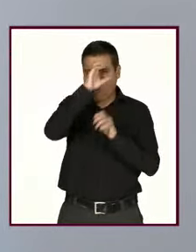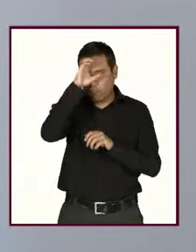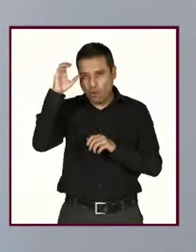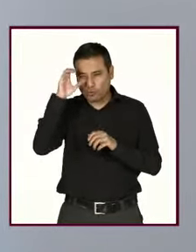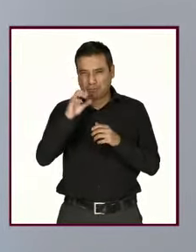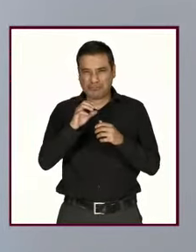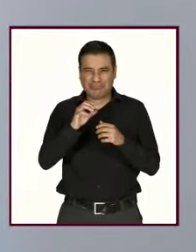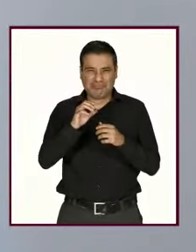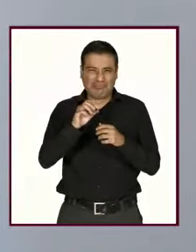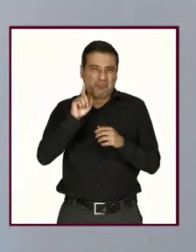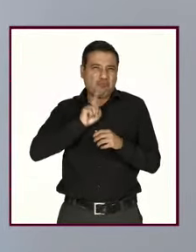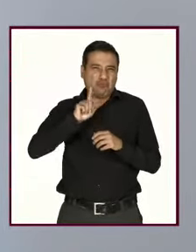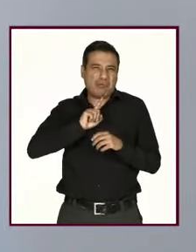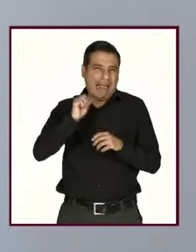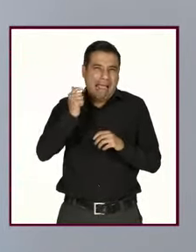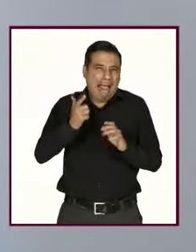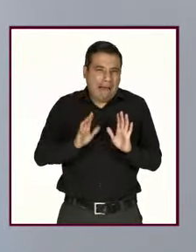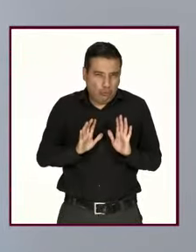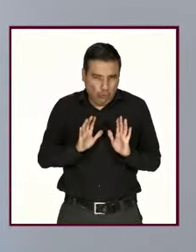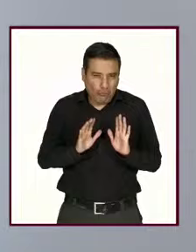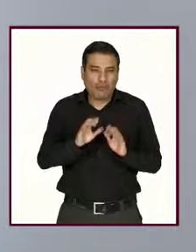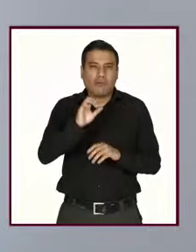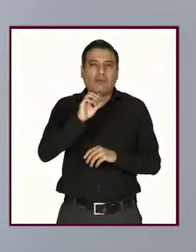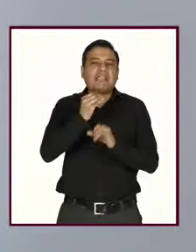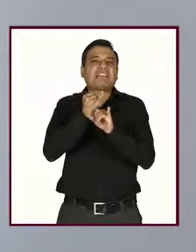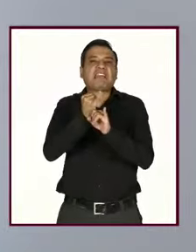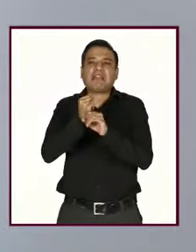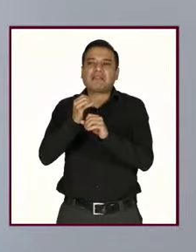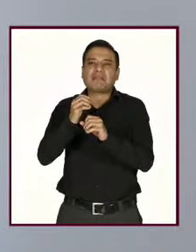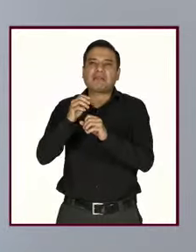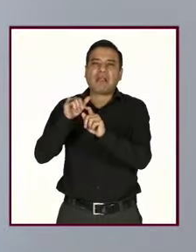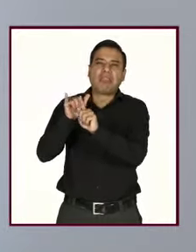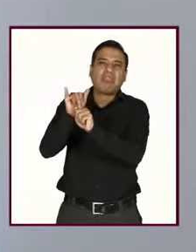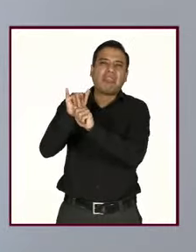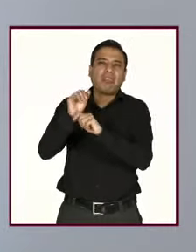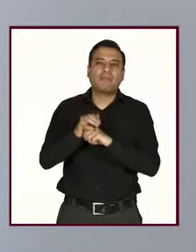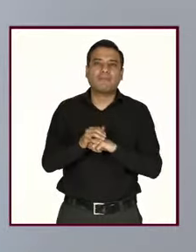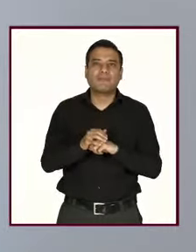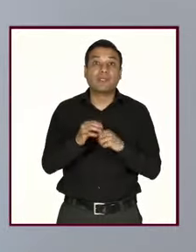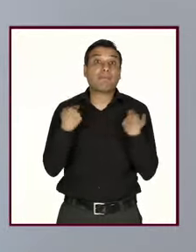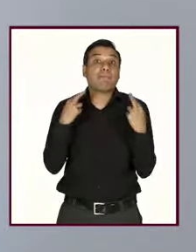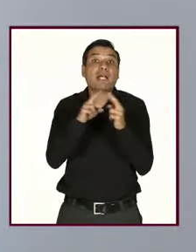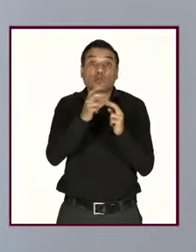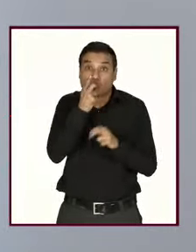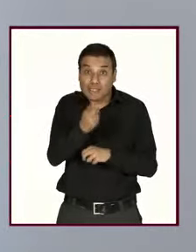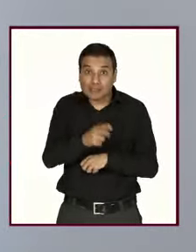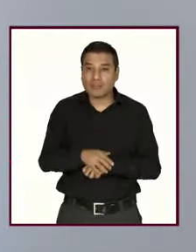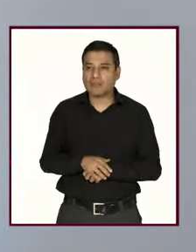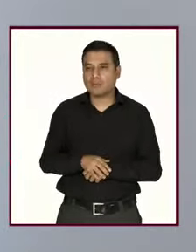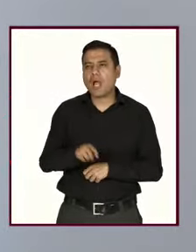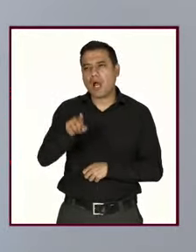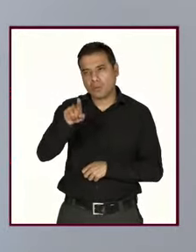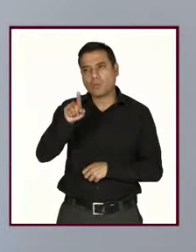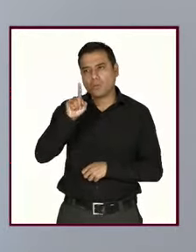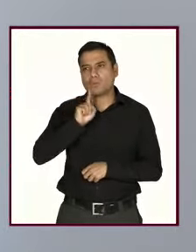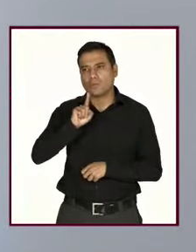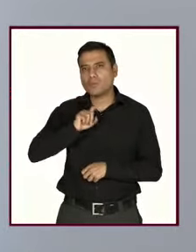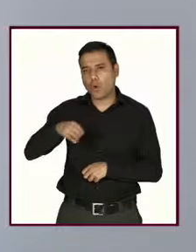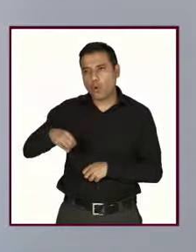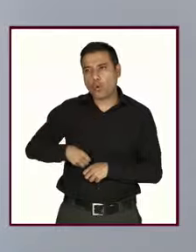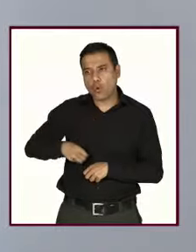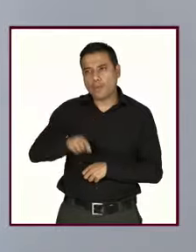están ahí acosando en los medios y entonces les dicen pero tú tienes la culpa tú te lo buscaste tú te lo